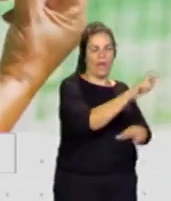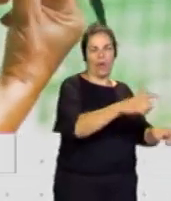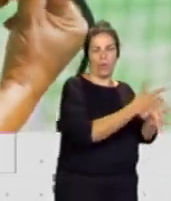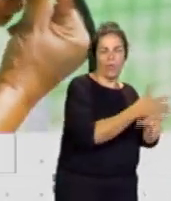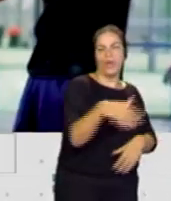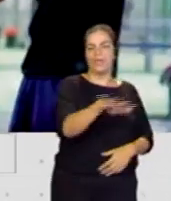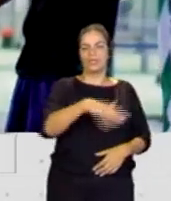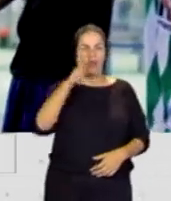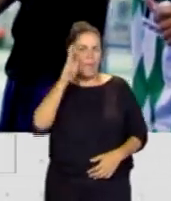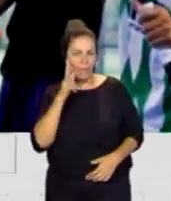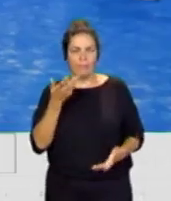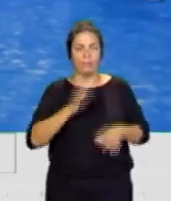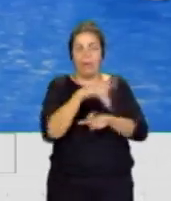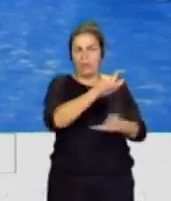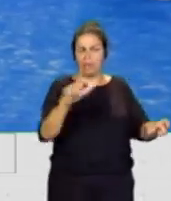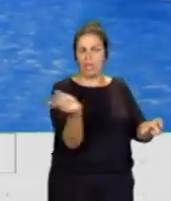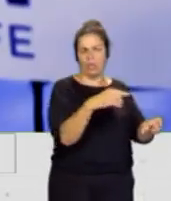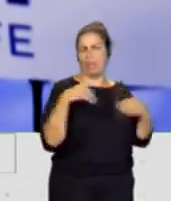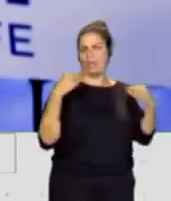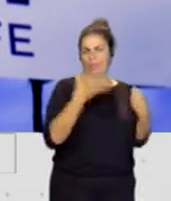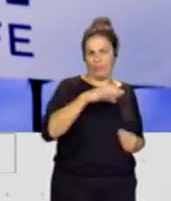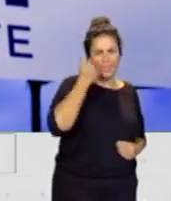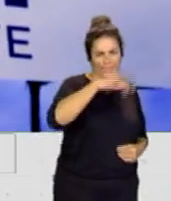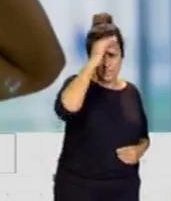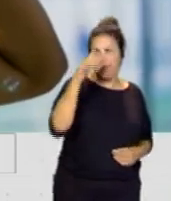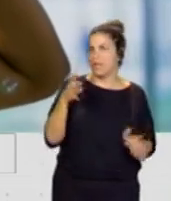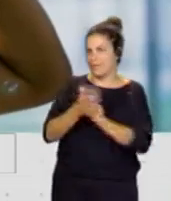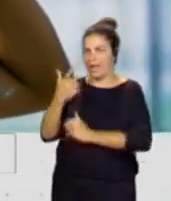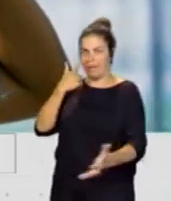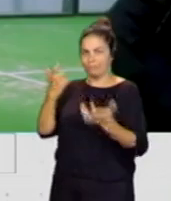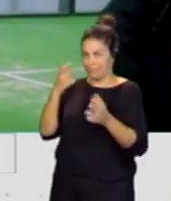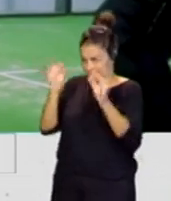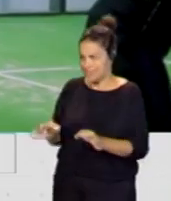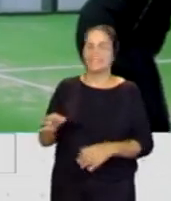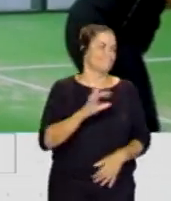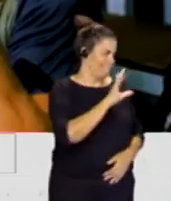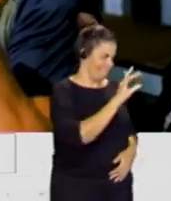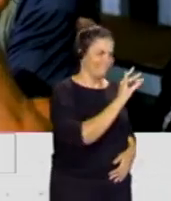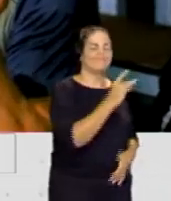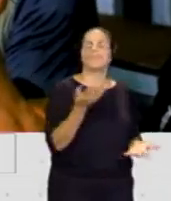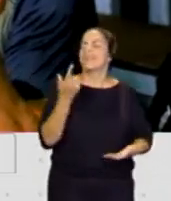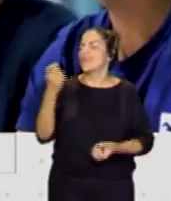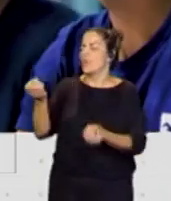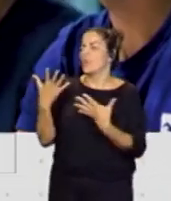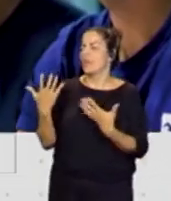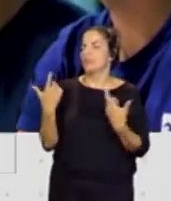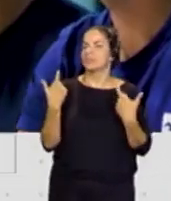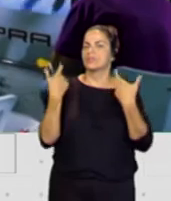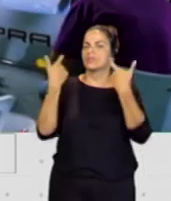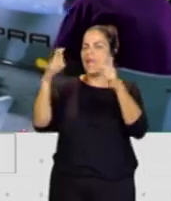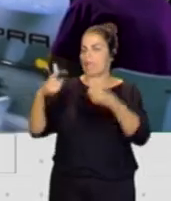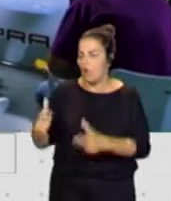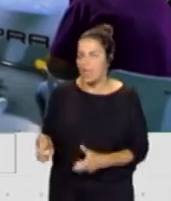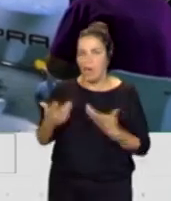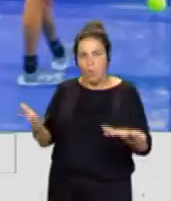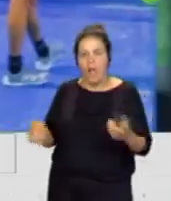para que todos puedan disfrutar de este fin de semana. Entonces ya va a haber un espectáculo, vamos, garantizado. Sí, sí, sí. Paula, cuéntanos, ¿qué categorías vamos